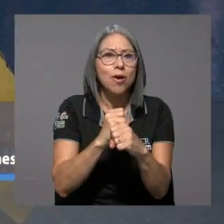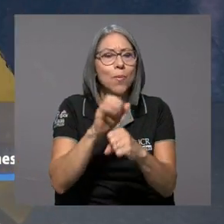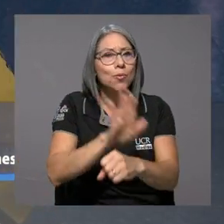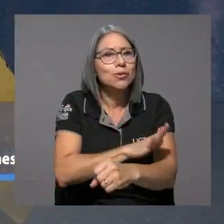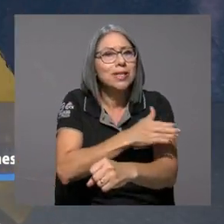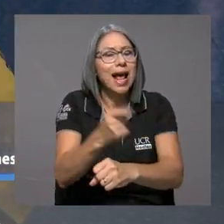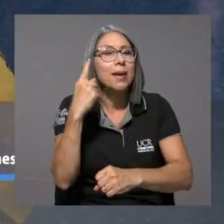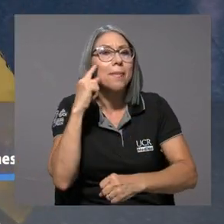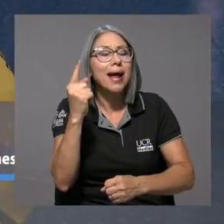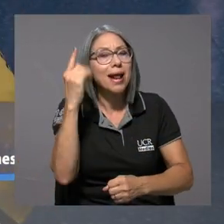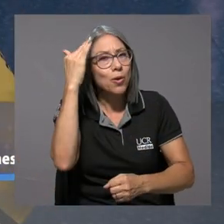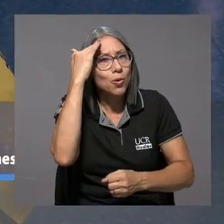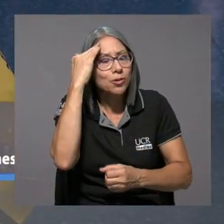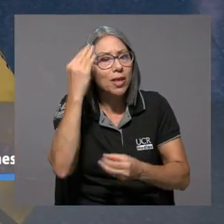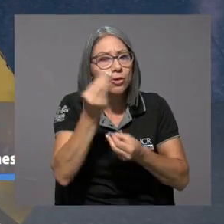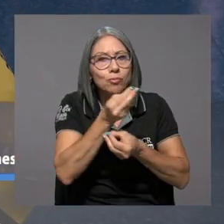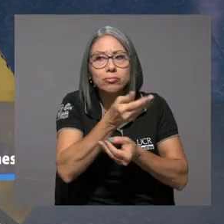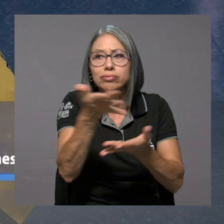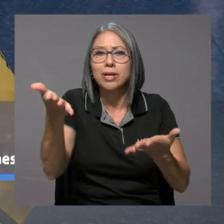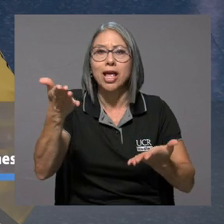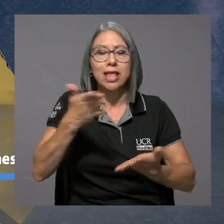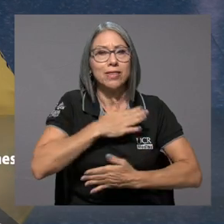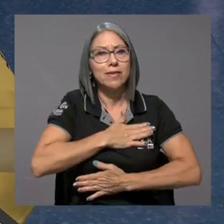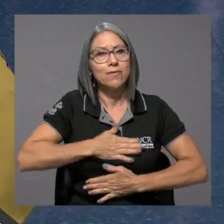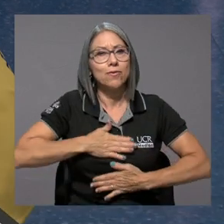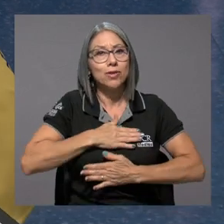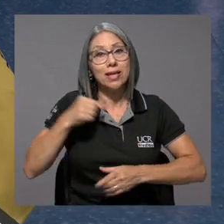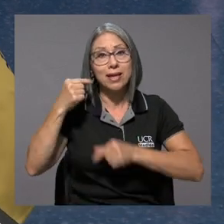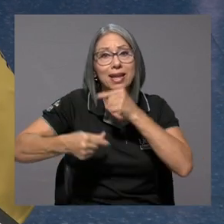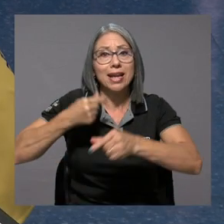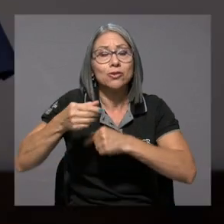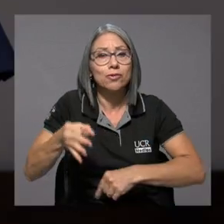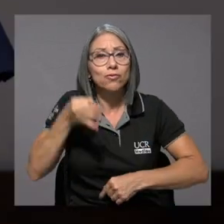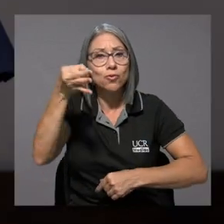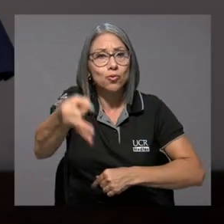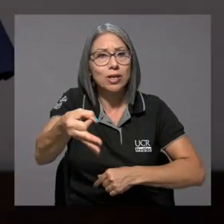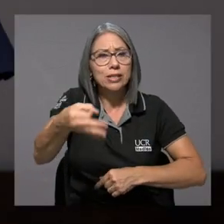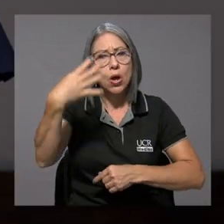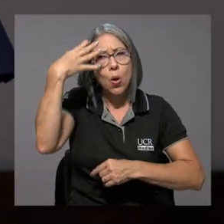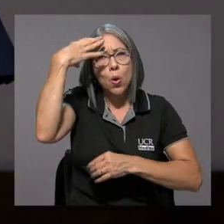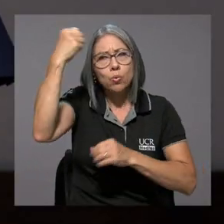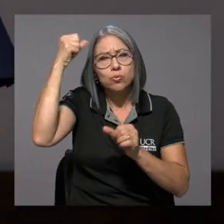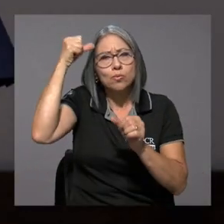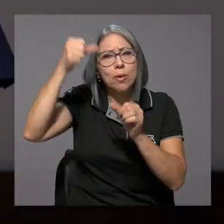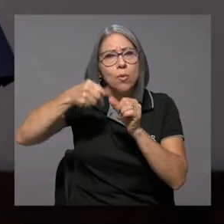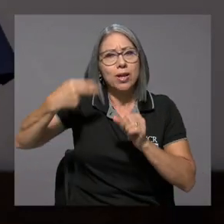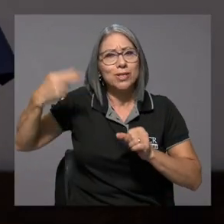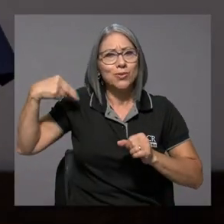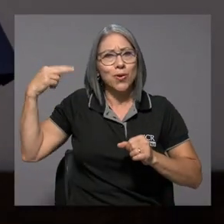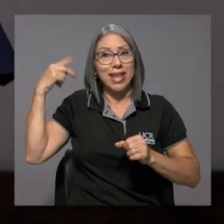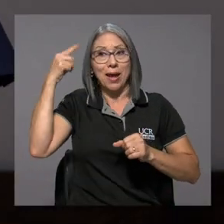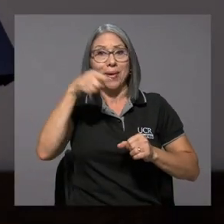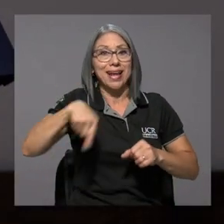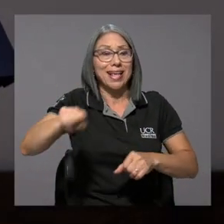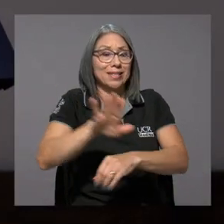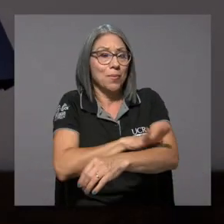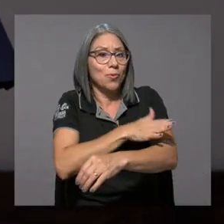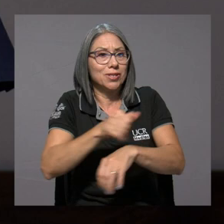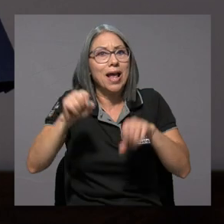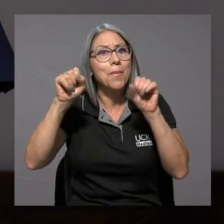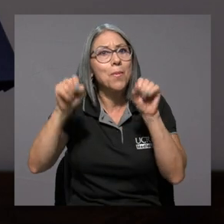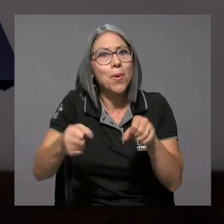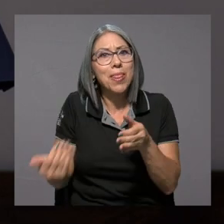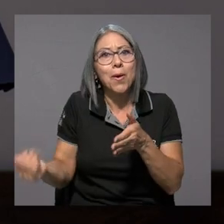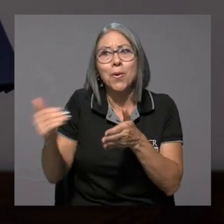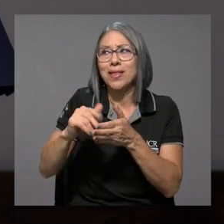el conocimiento, para el disfrute y para las generaciones futuras, una memoria histórica para que las obras puedan ser traídas a la